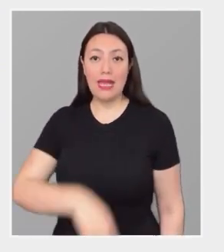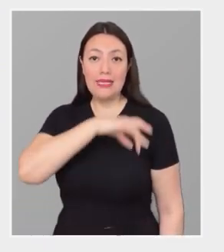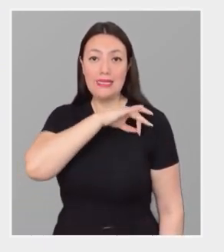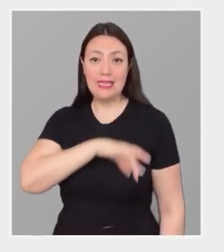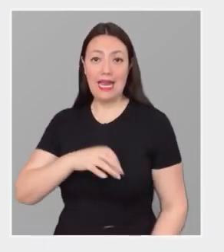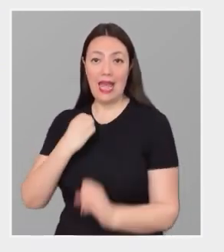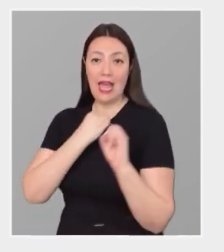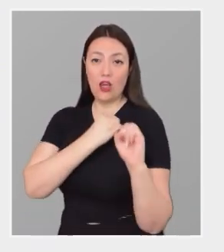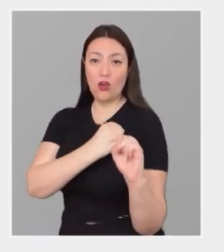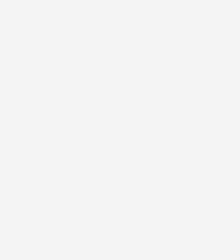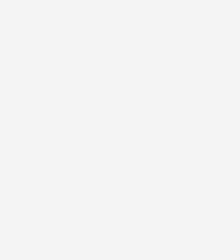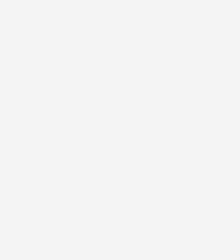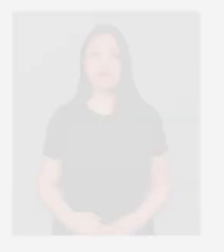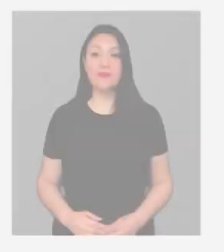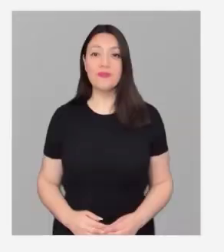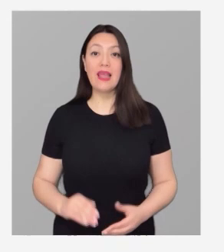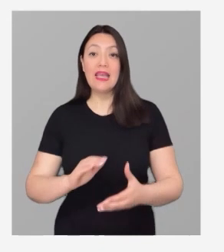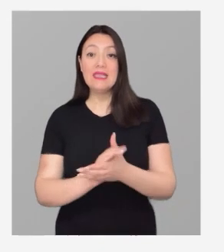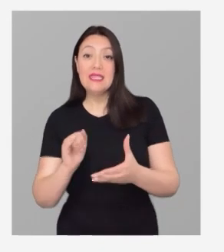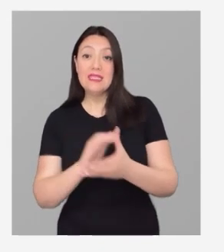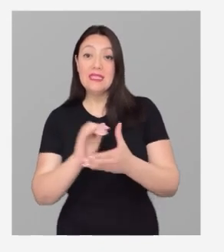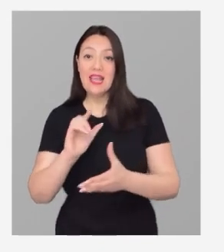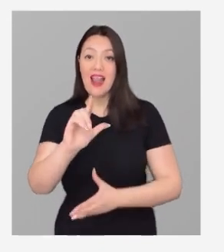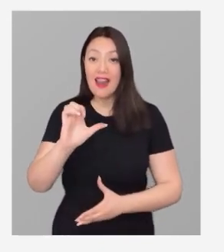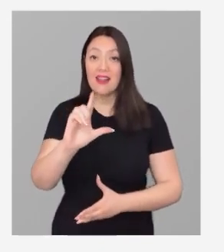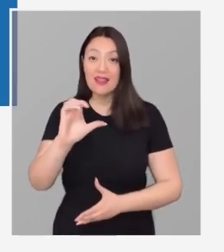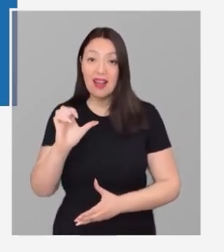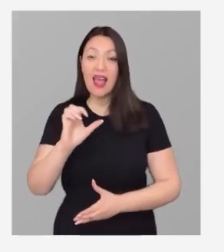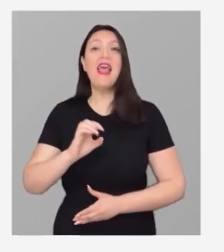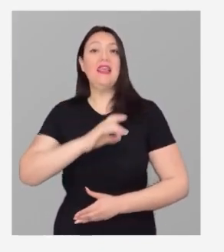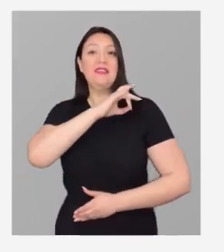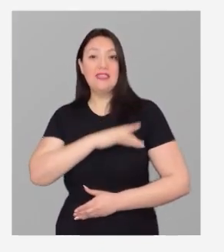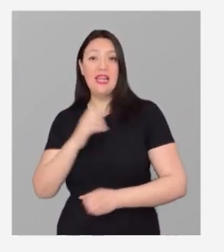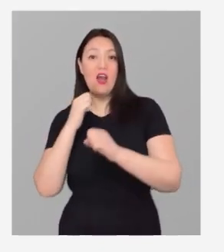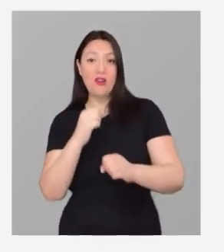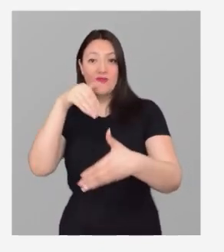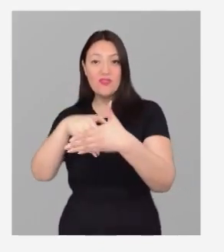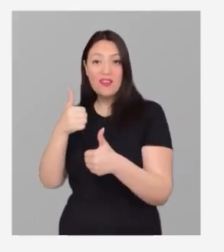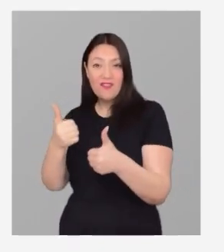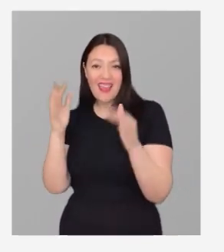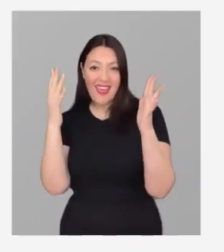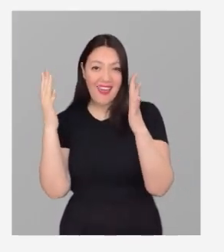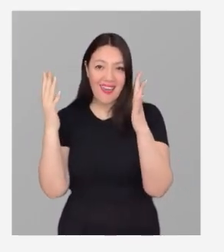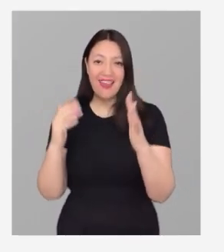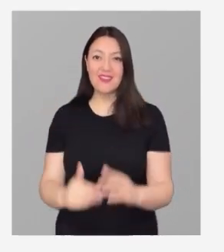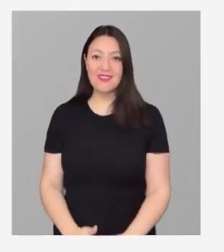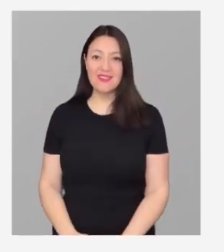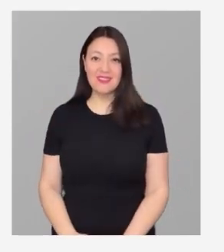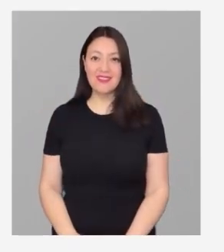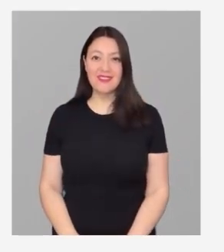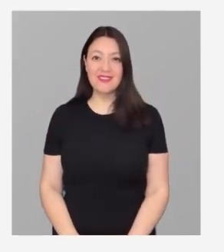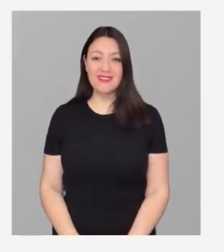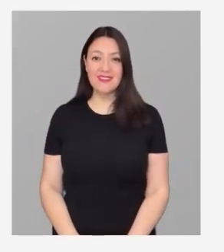Chile en Contra ¡Chin, chin, chin! ¡Ven, ven! ¡Chile en Contra! ¡Vota bien!